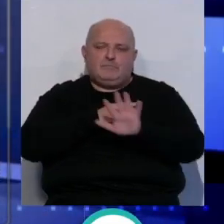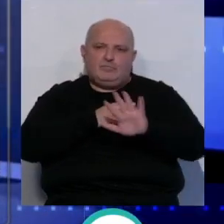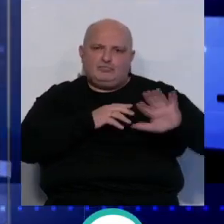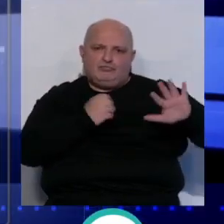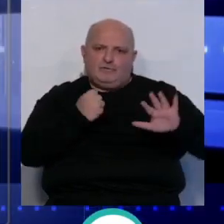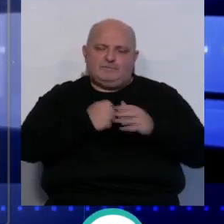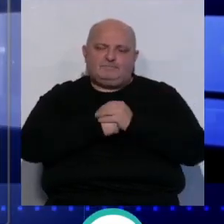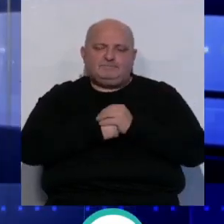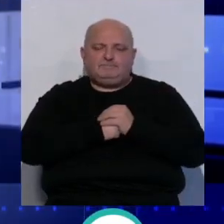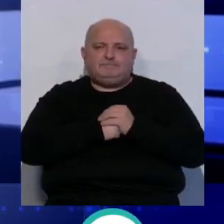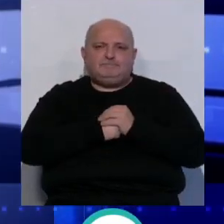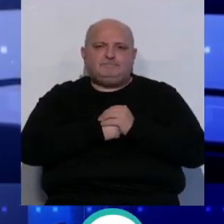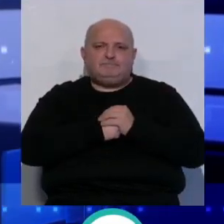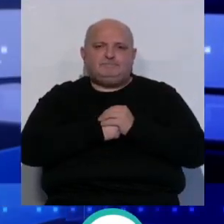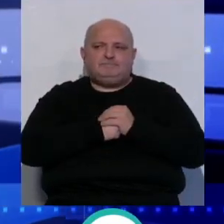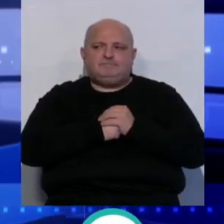litoral.